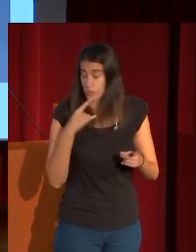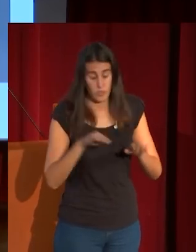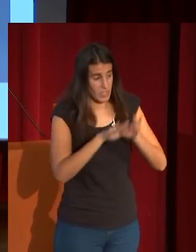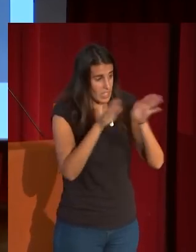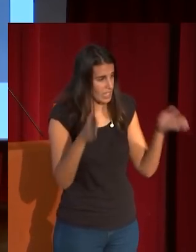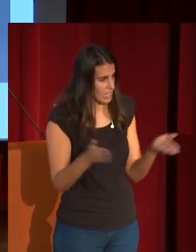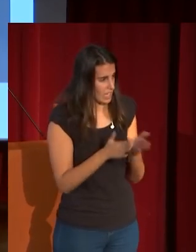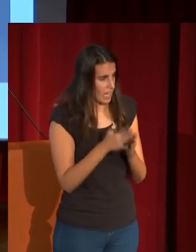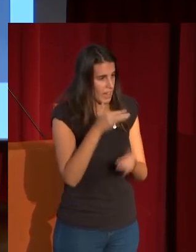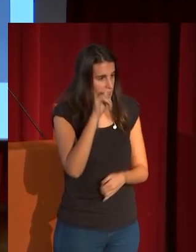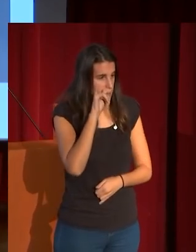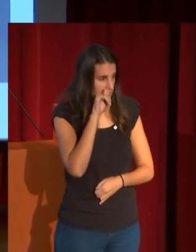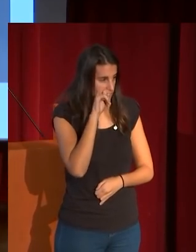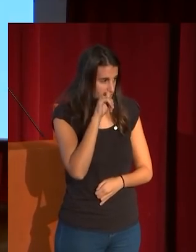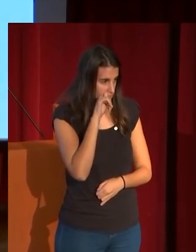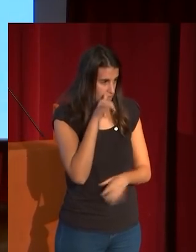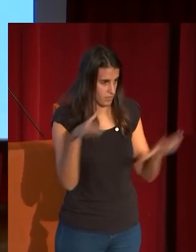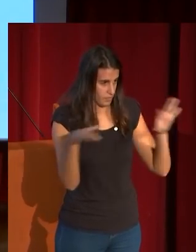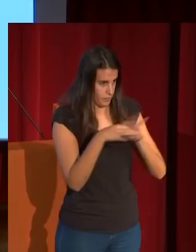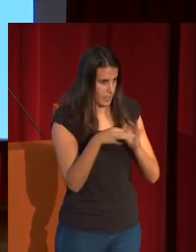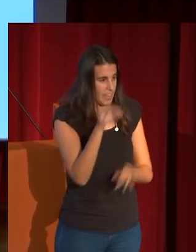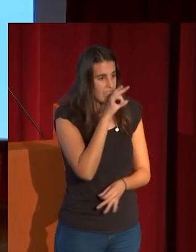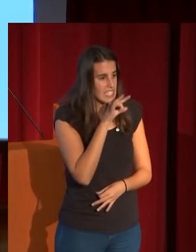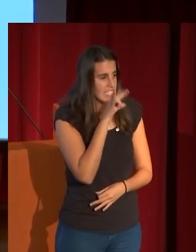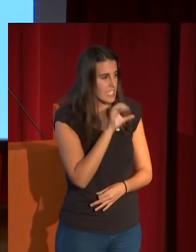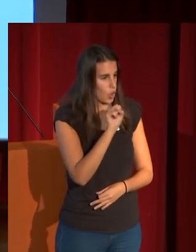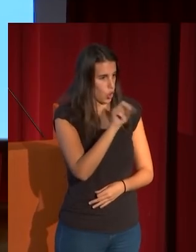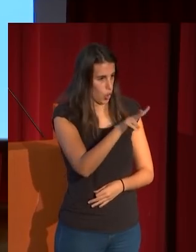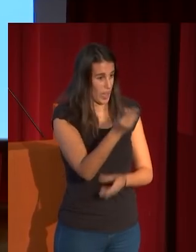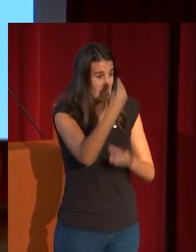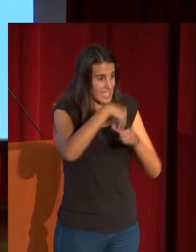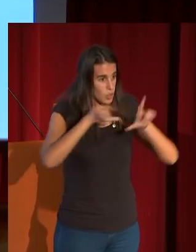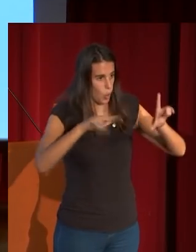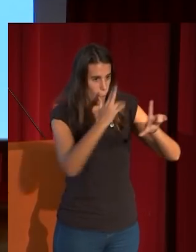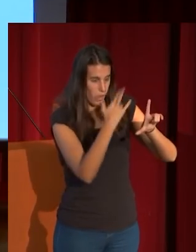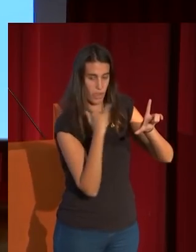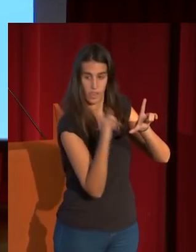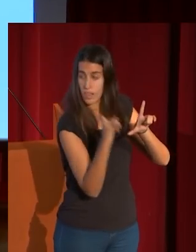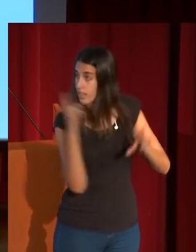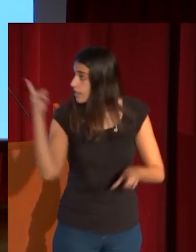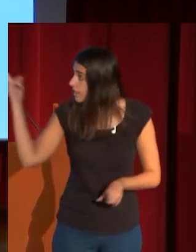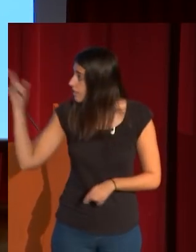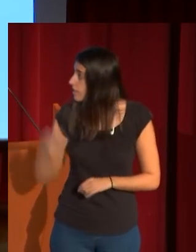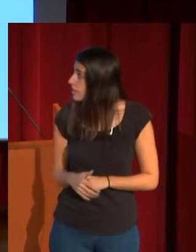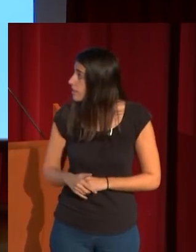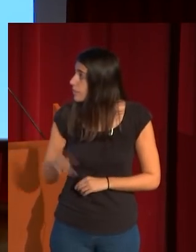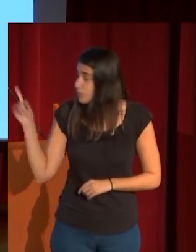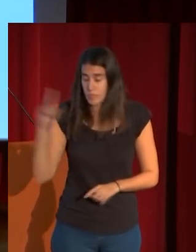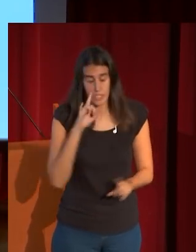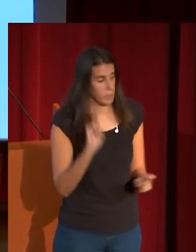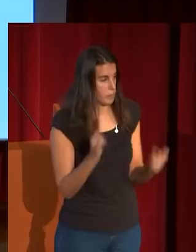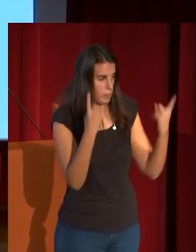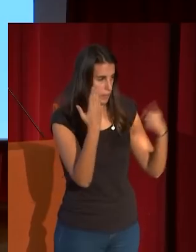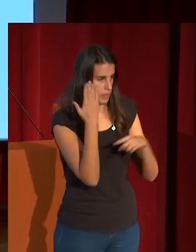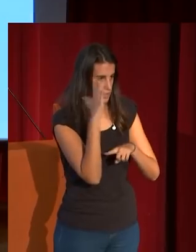conserva el Museo de Turín del siglo XII lo vamos a ver en esta otra obra una obra también inédita que es